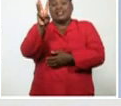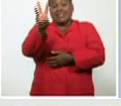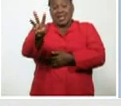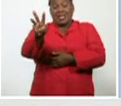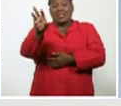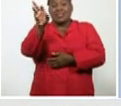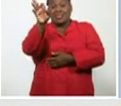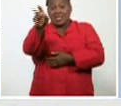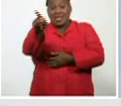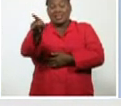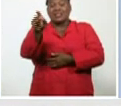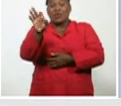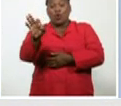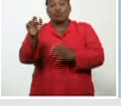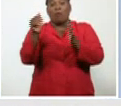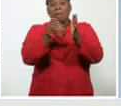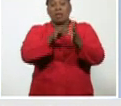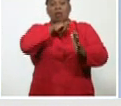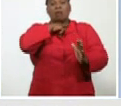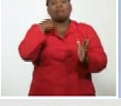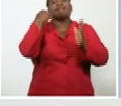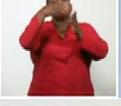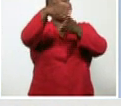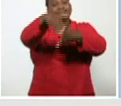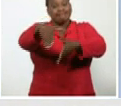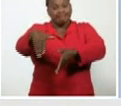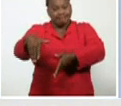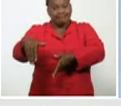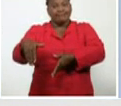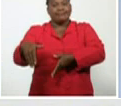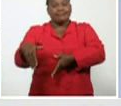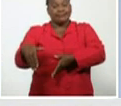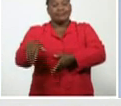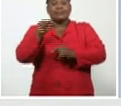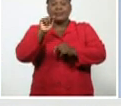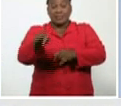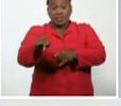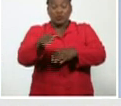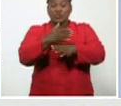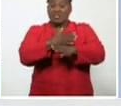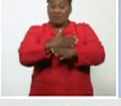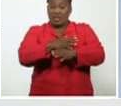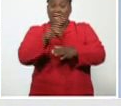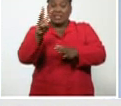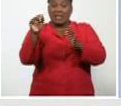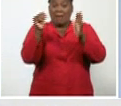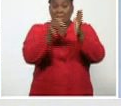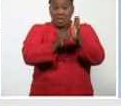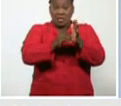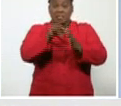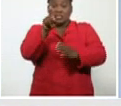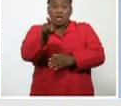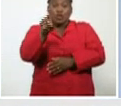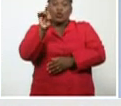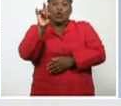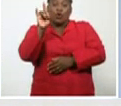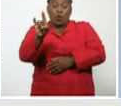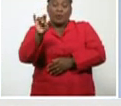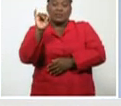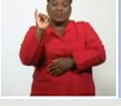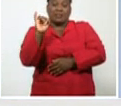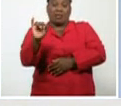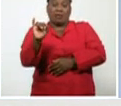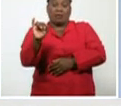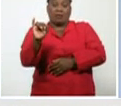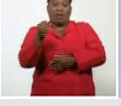mil, doscientos, un fallecido, que, eso, representa, tres mil, ciento noventa seis, solo, en